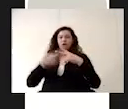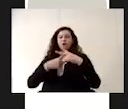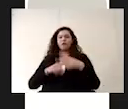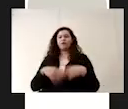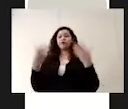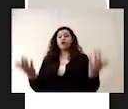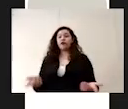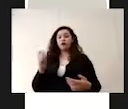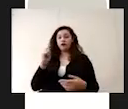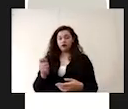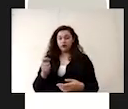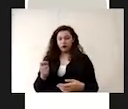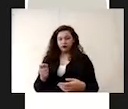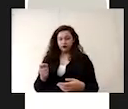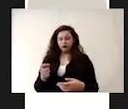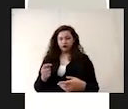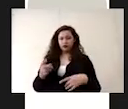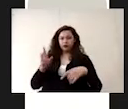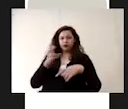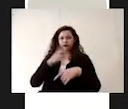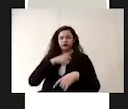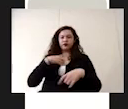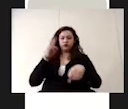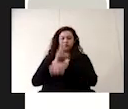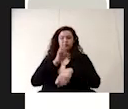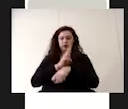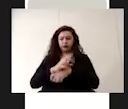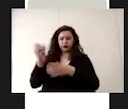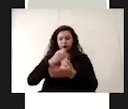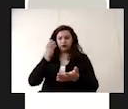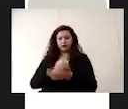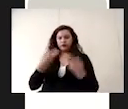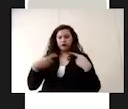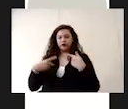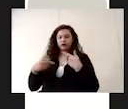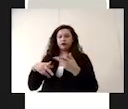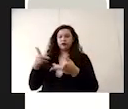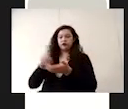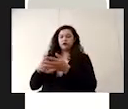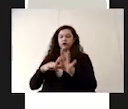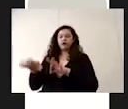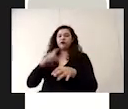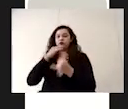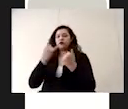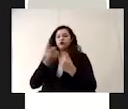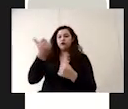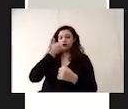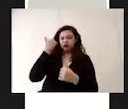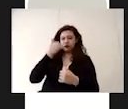estas medidas deben ser de observancia obligatoria tanto para los trabajadores como para los alumnos.